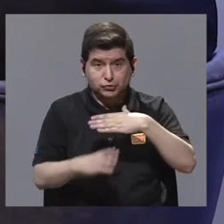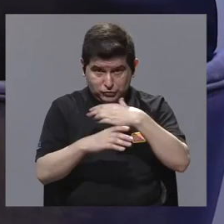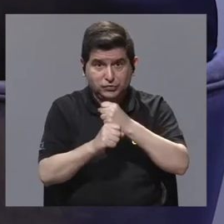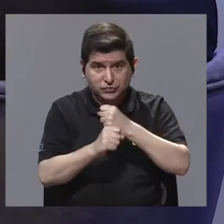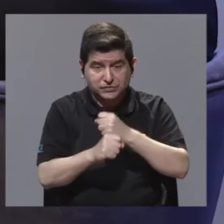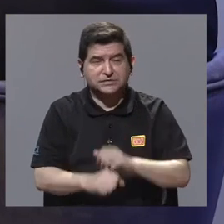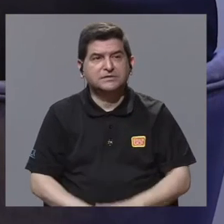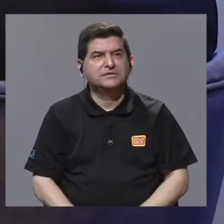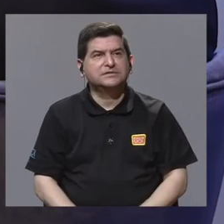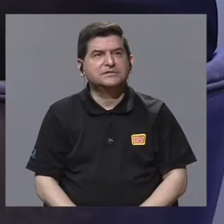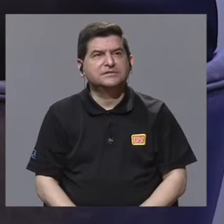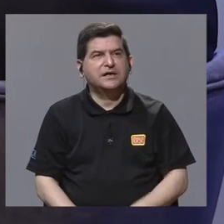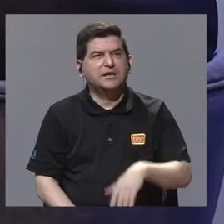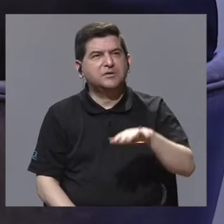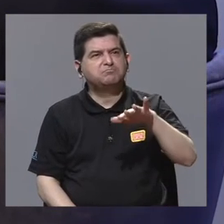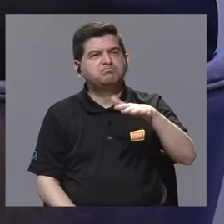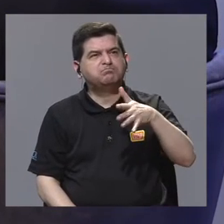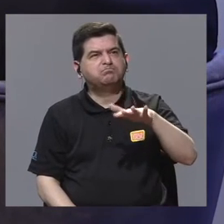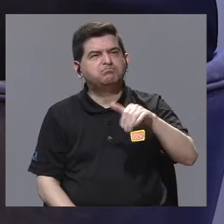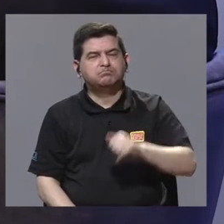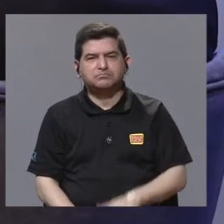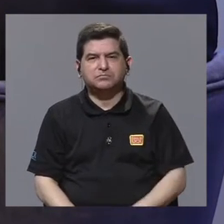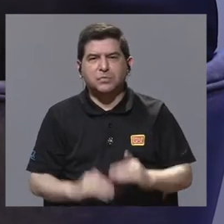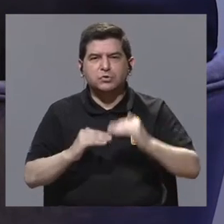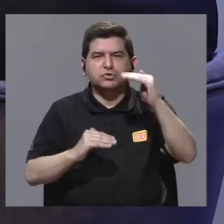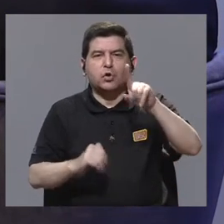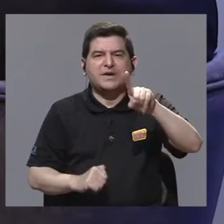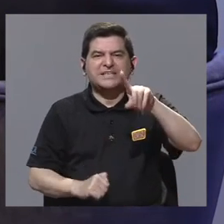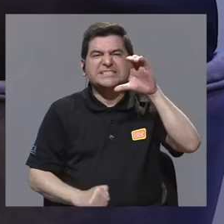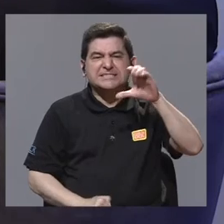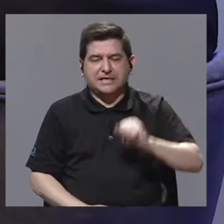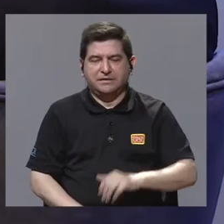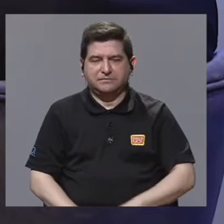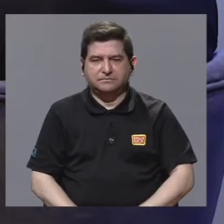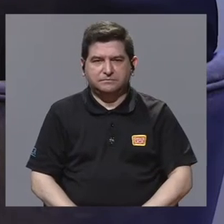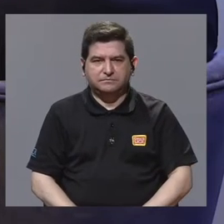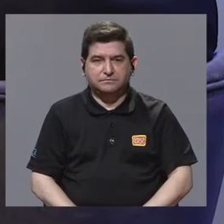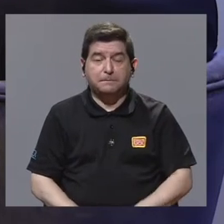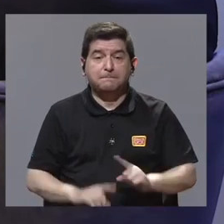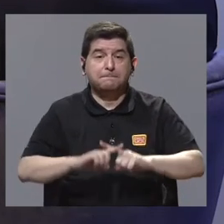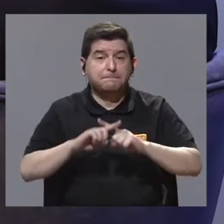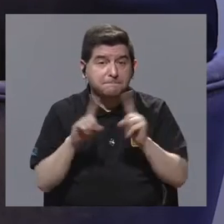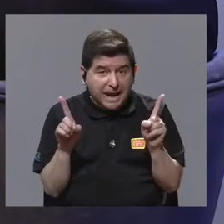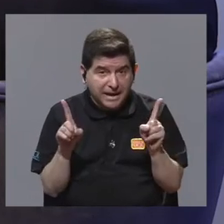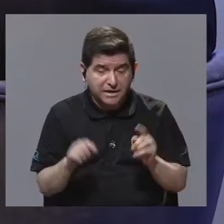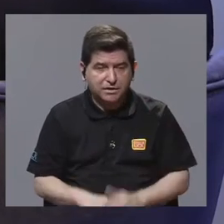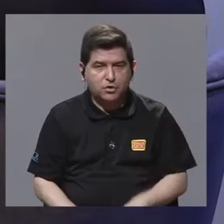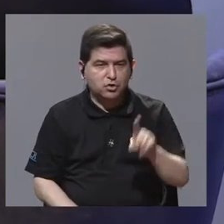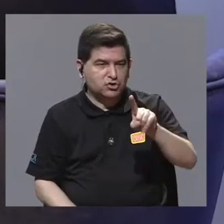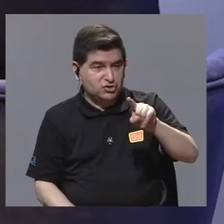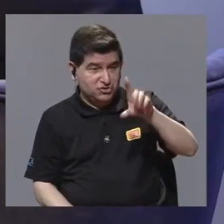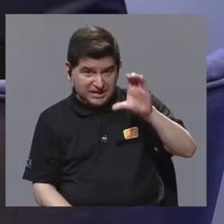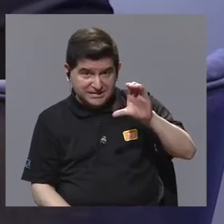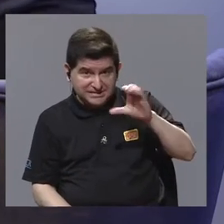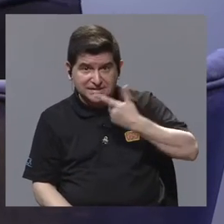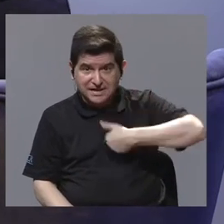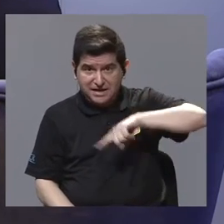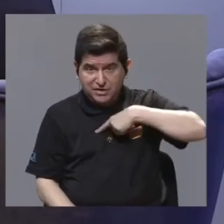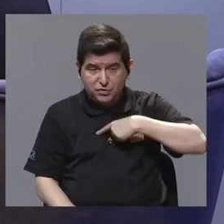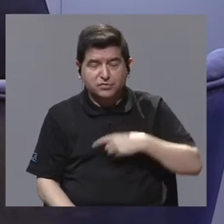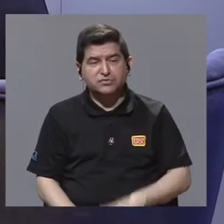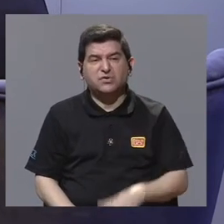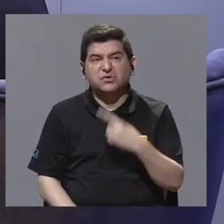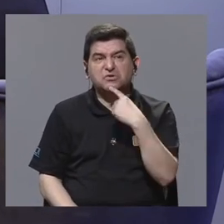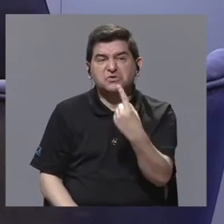hacer aproximadamente más de 100, más de 100, pero de esos 100,